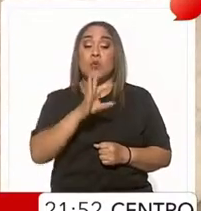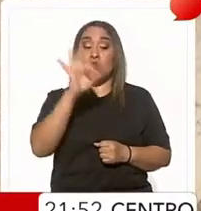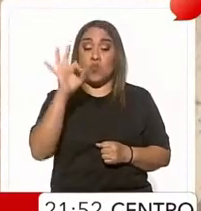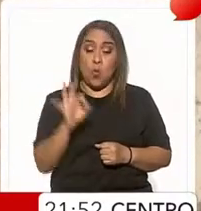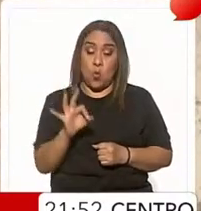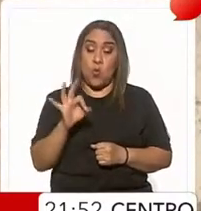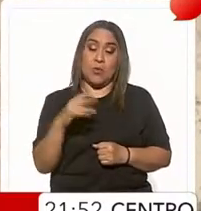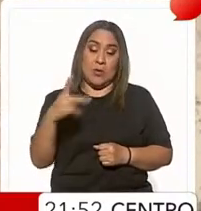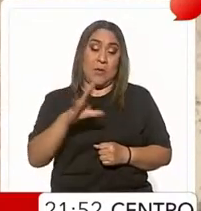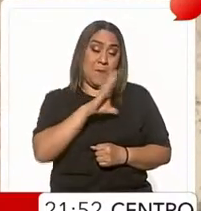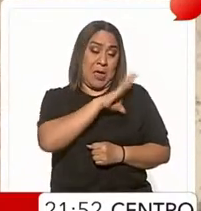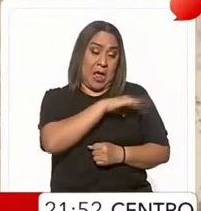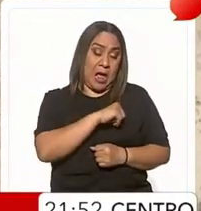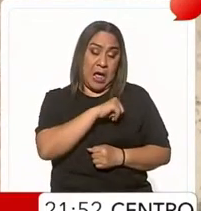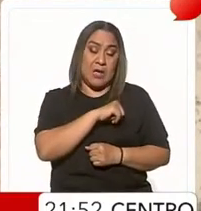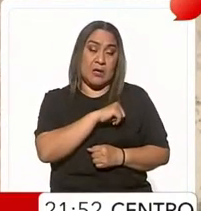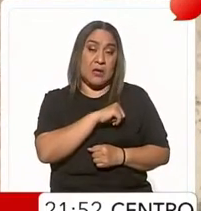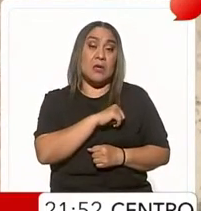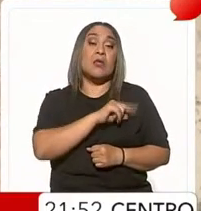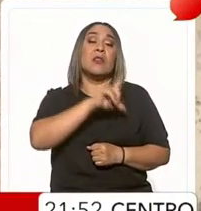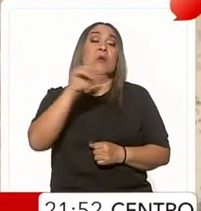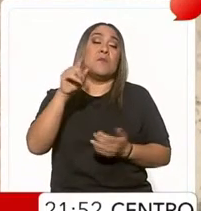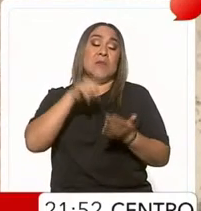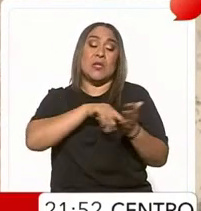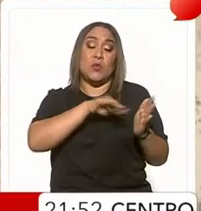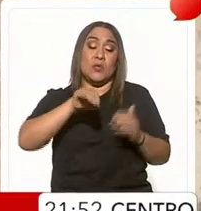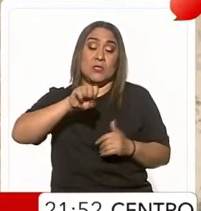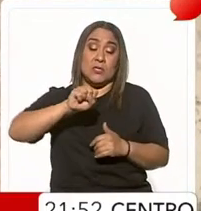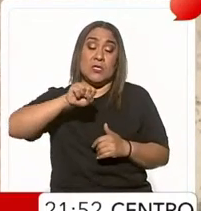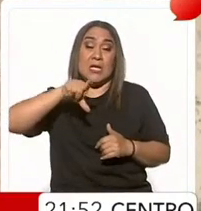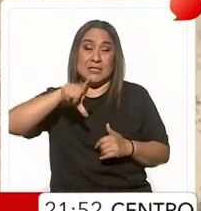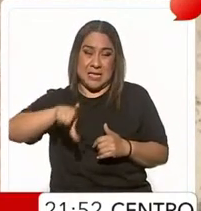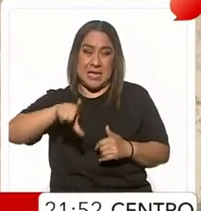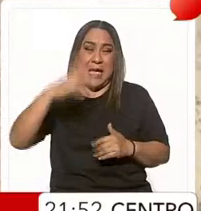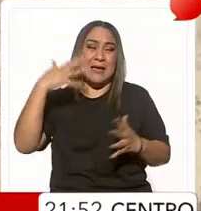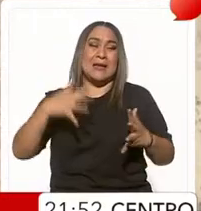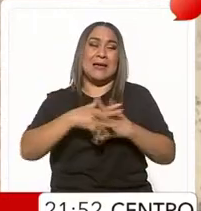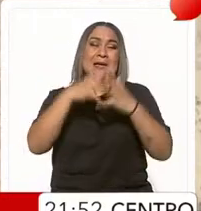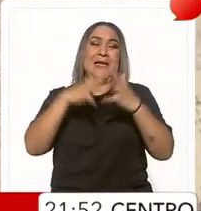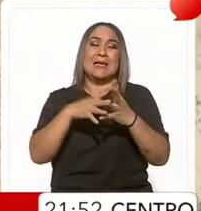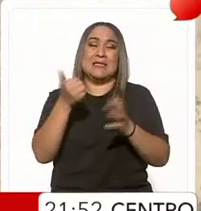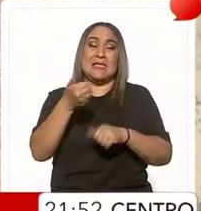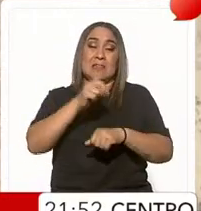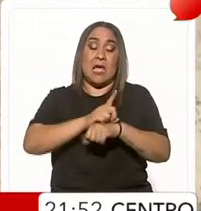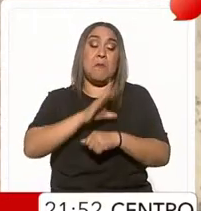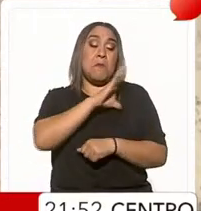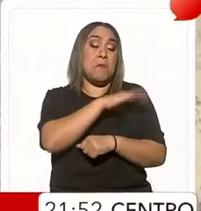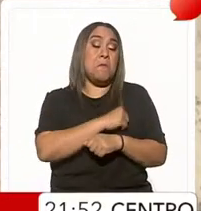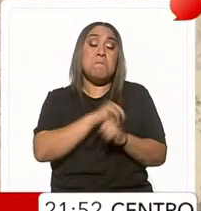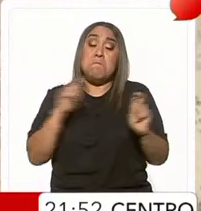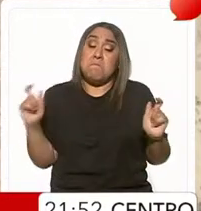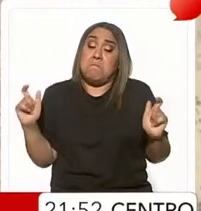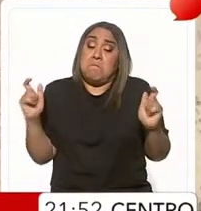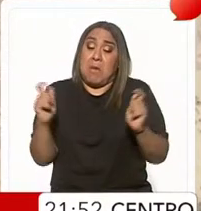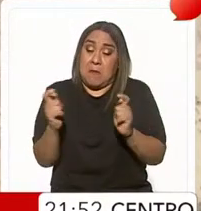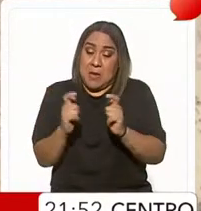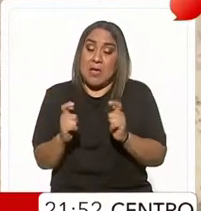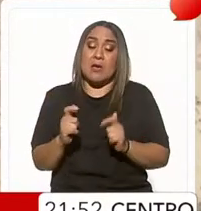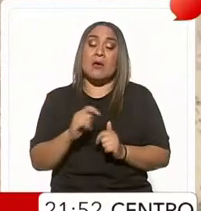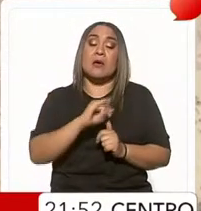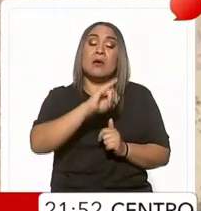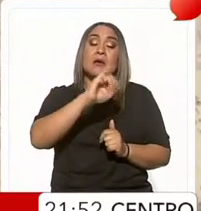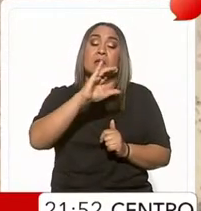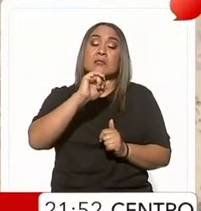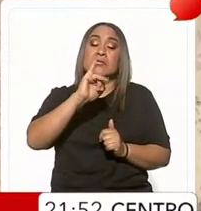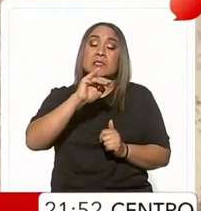de la palestina original y en 1967 después de la guerra de los seis días palestina se redujo Cisjordania y